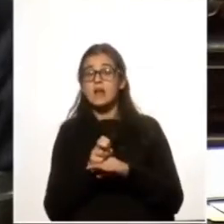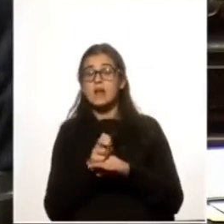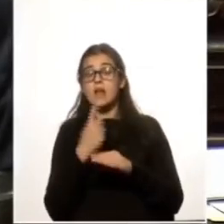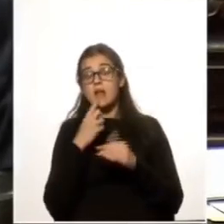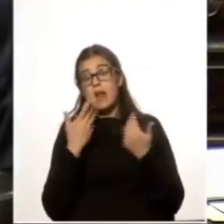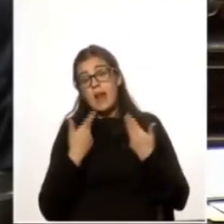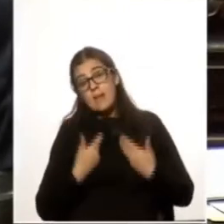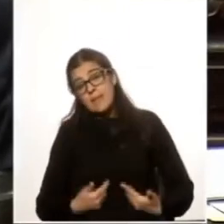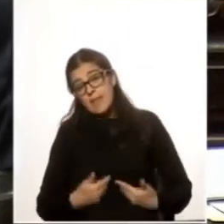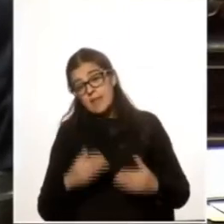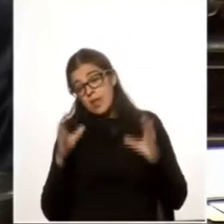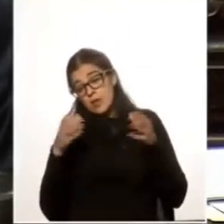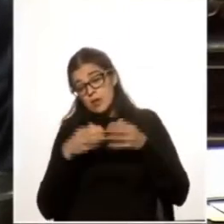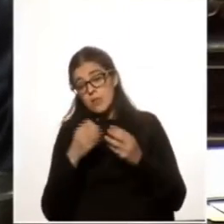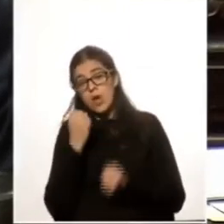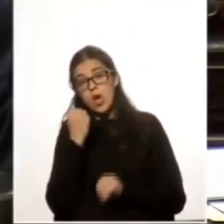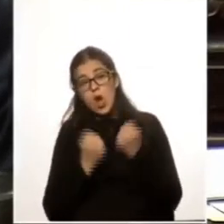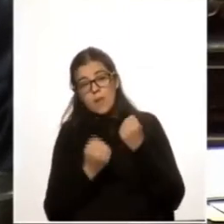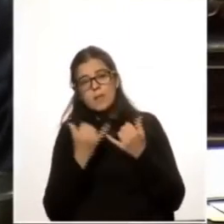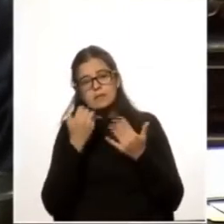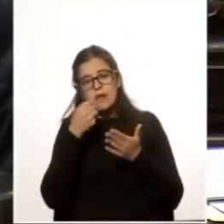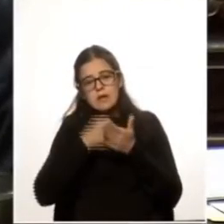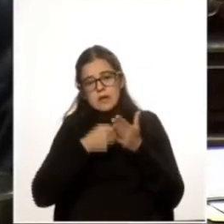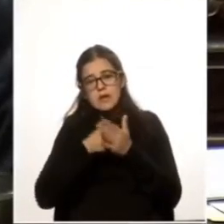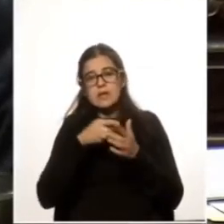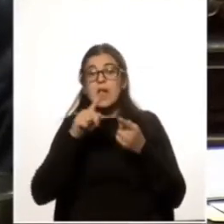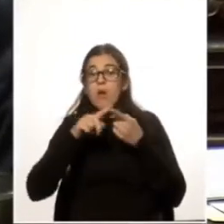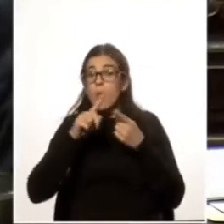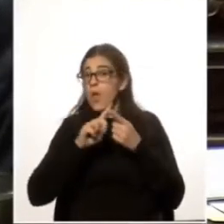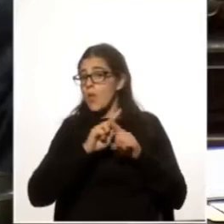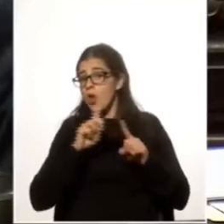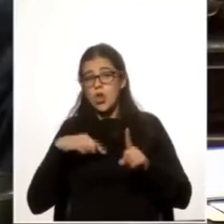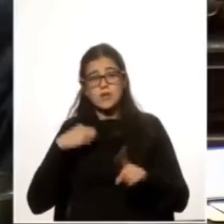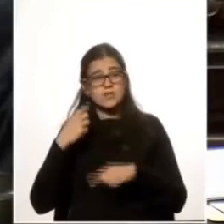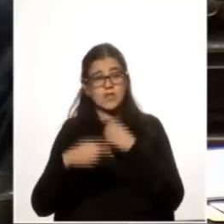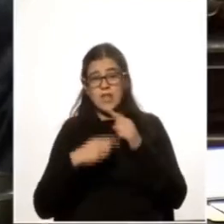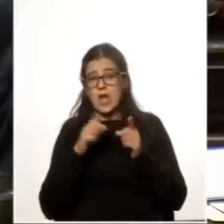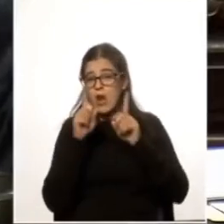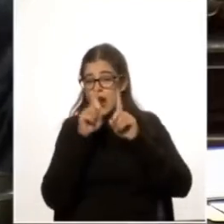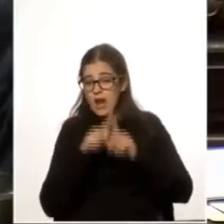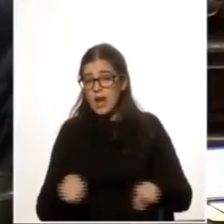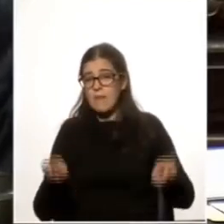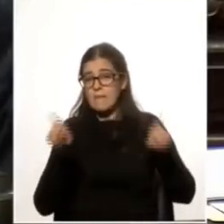lamentamos que el equipo económico que tanto ha peleado por este acuerdo no siga con la misma